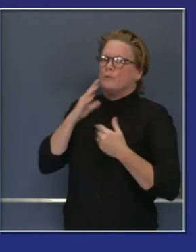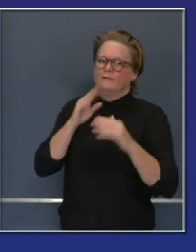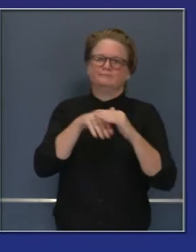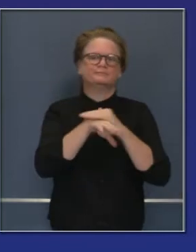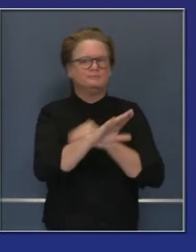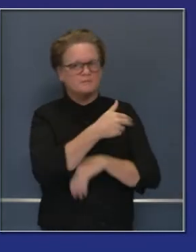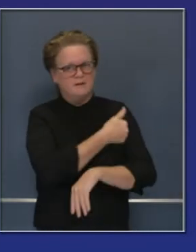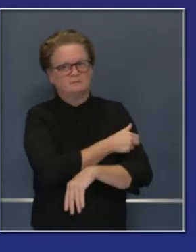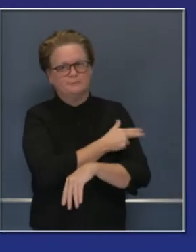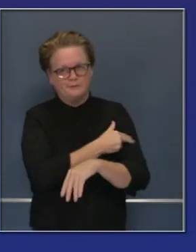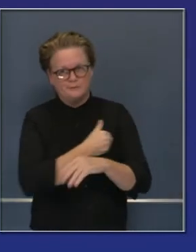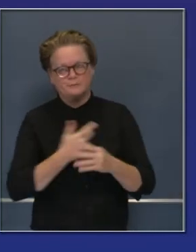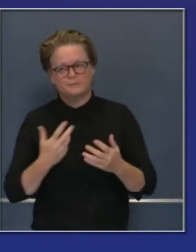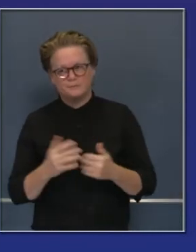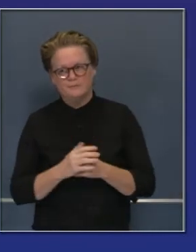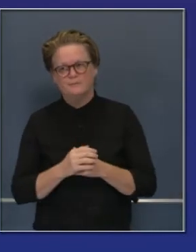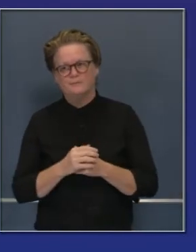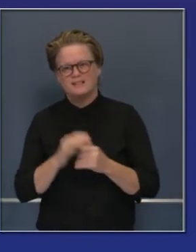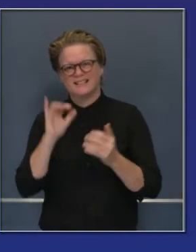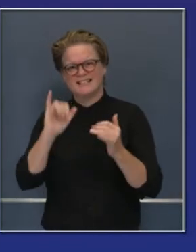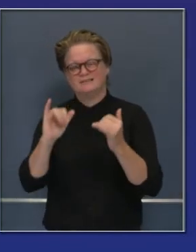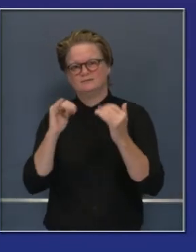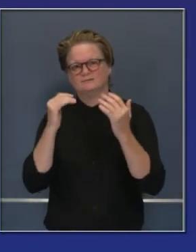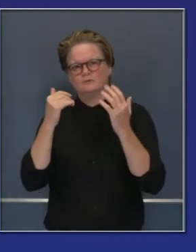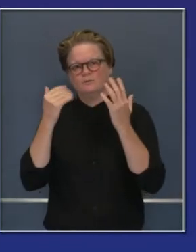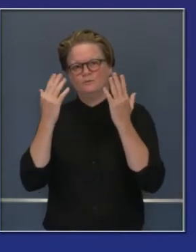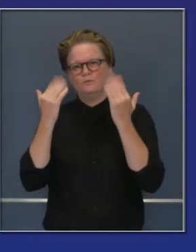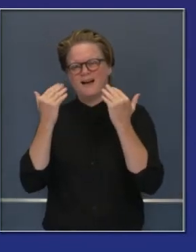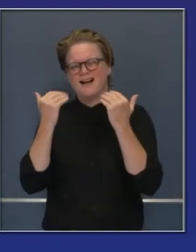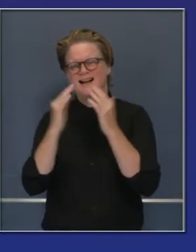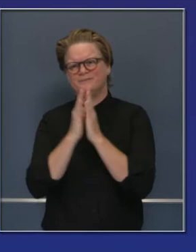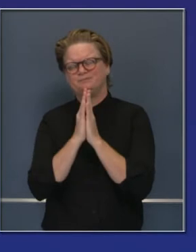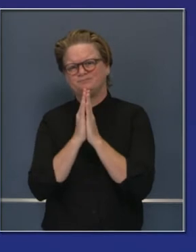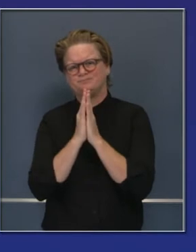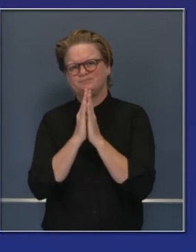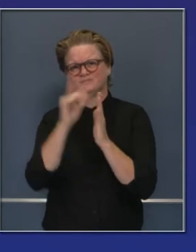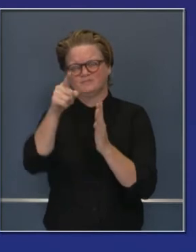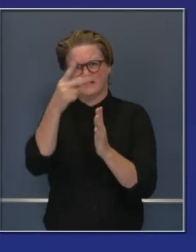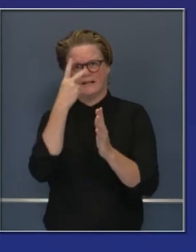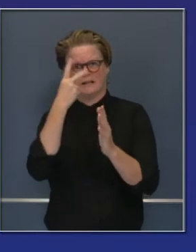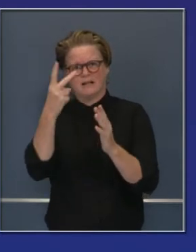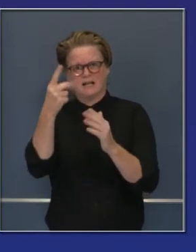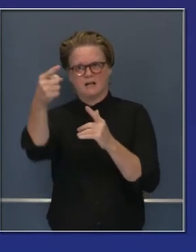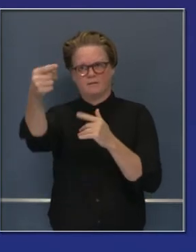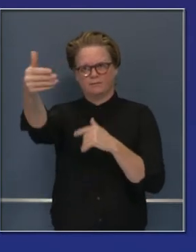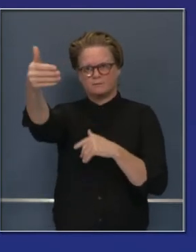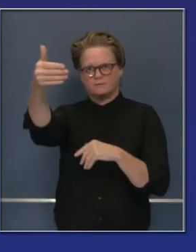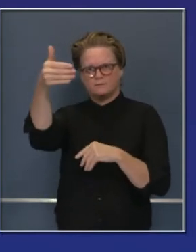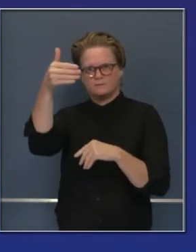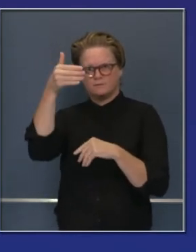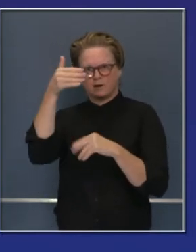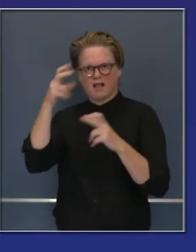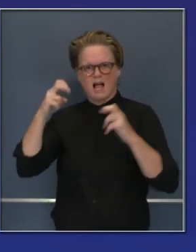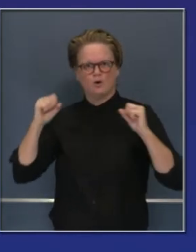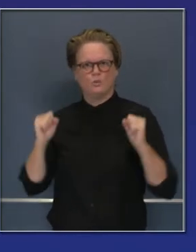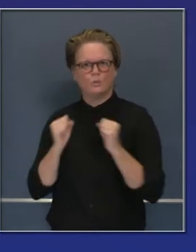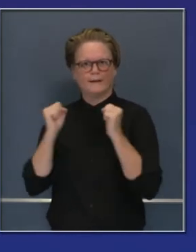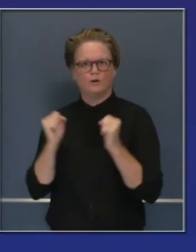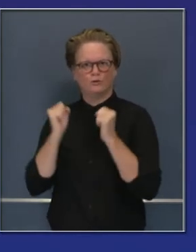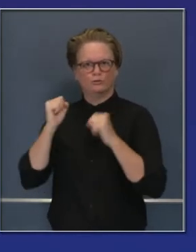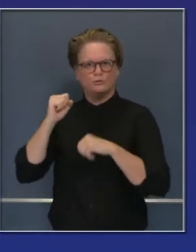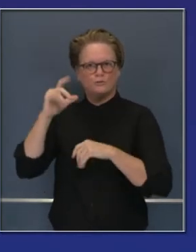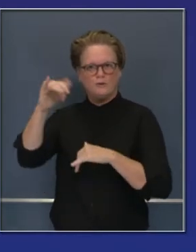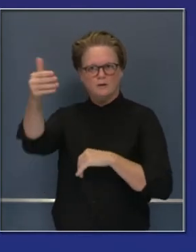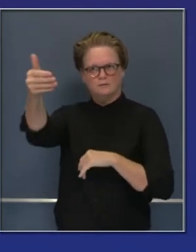índice de hoy y el de mañana, podemos comenzar a comprender mejor que nos aguarda para nuestro sistema de atención